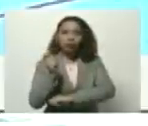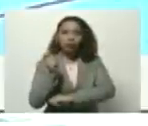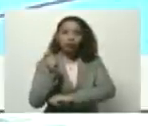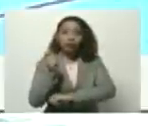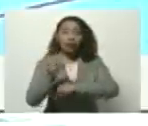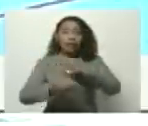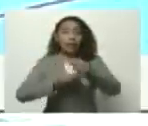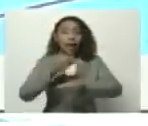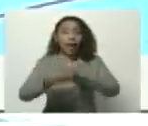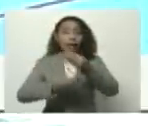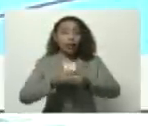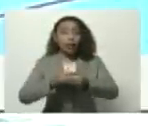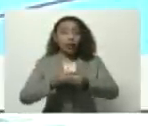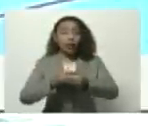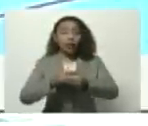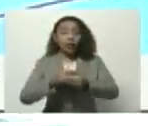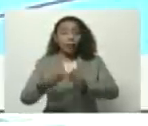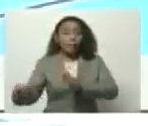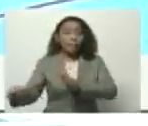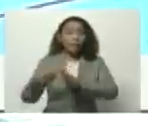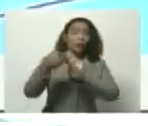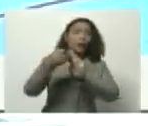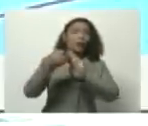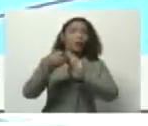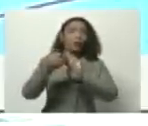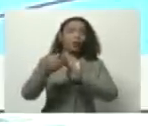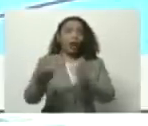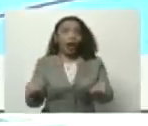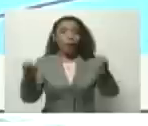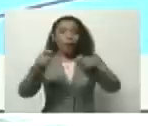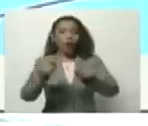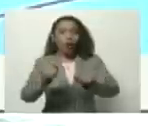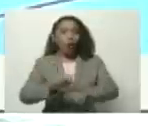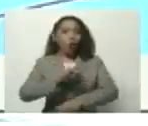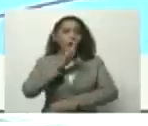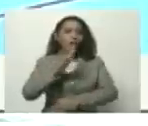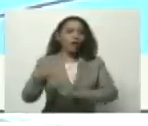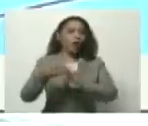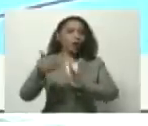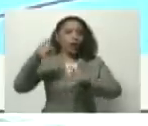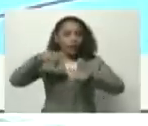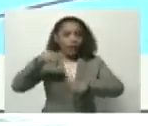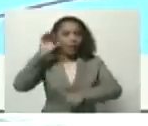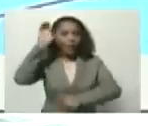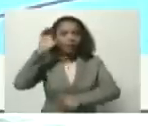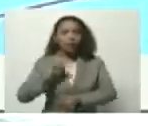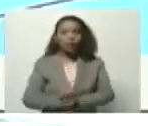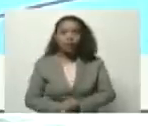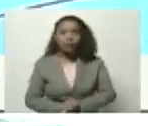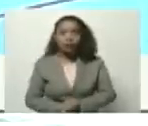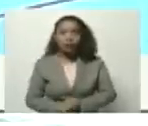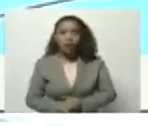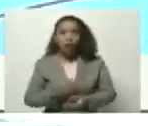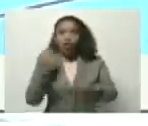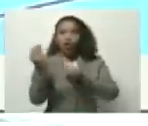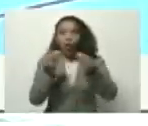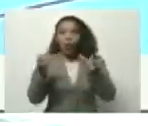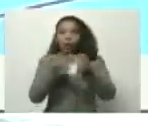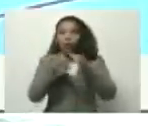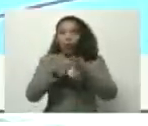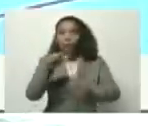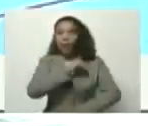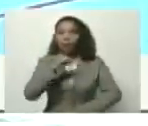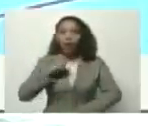vio implacablemente afectado por el bloqueo criminal contra nuestra patria. Como el sector privado